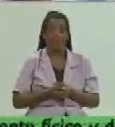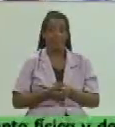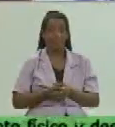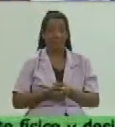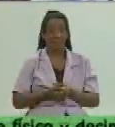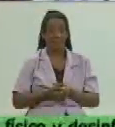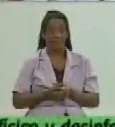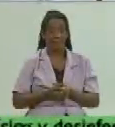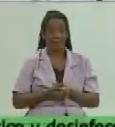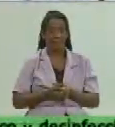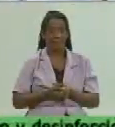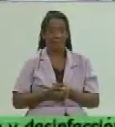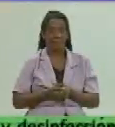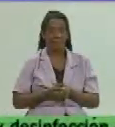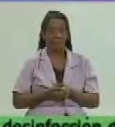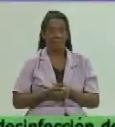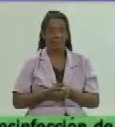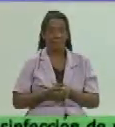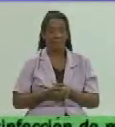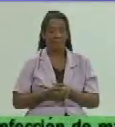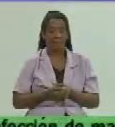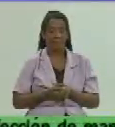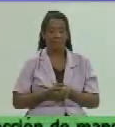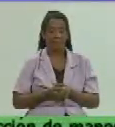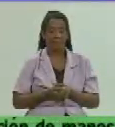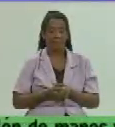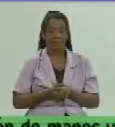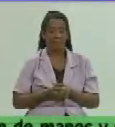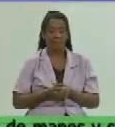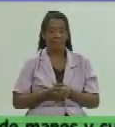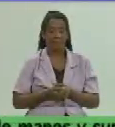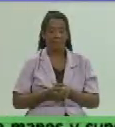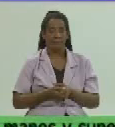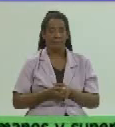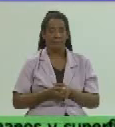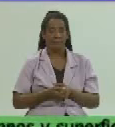alto y claro su opinión es muy importante